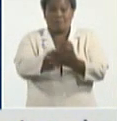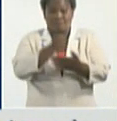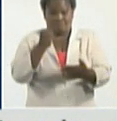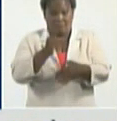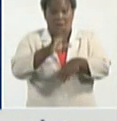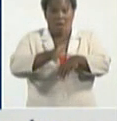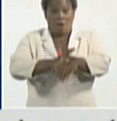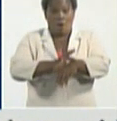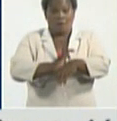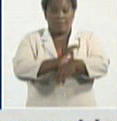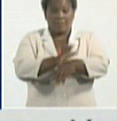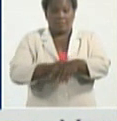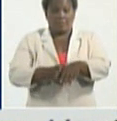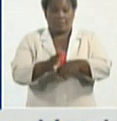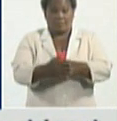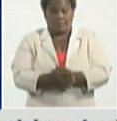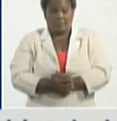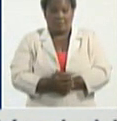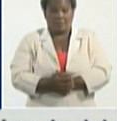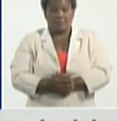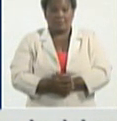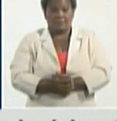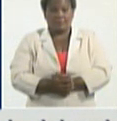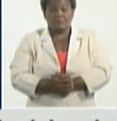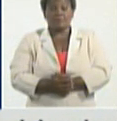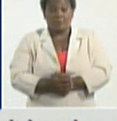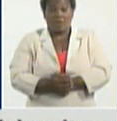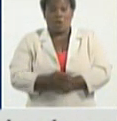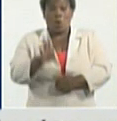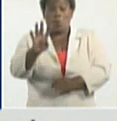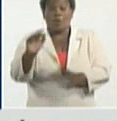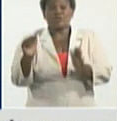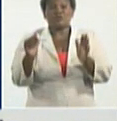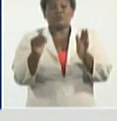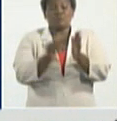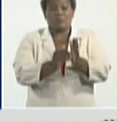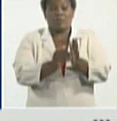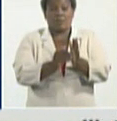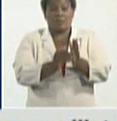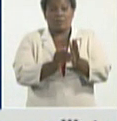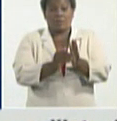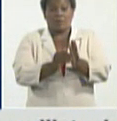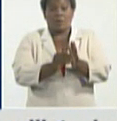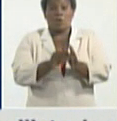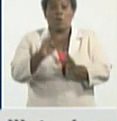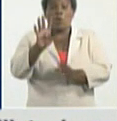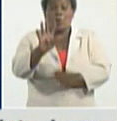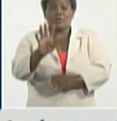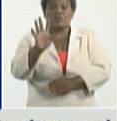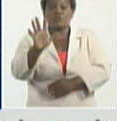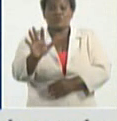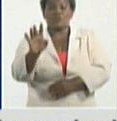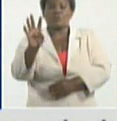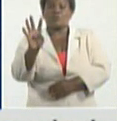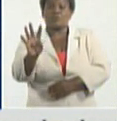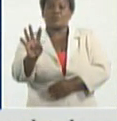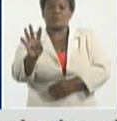enfermedad. Estamos hablando de 4.454